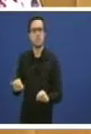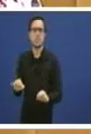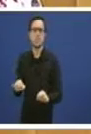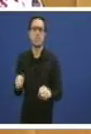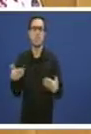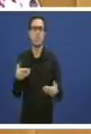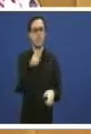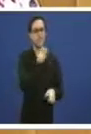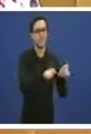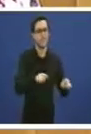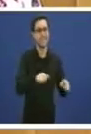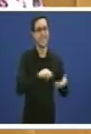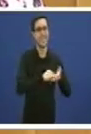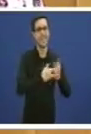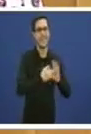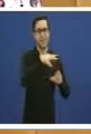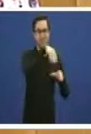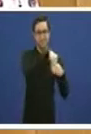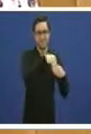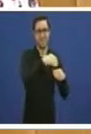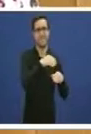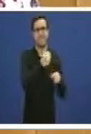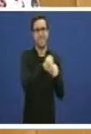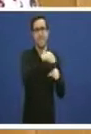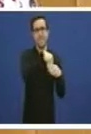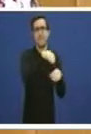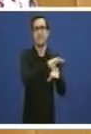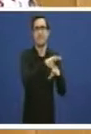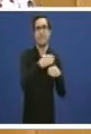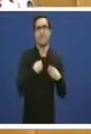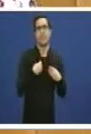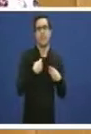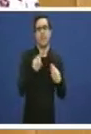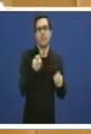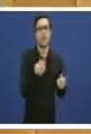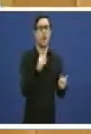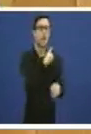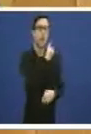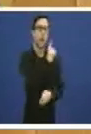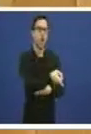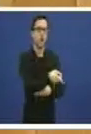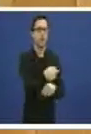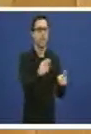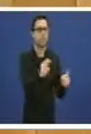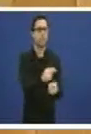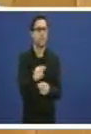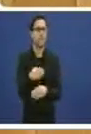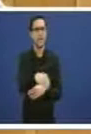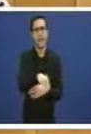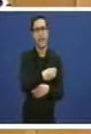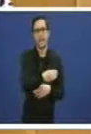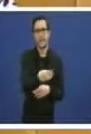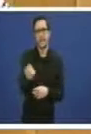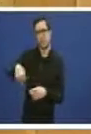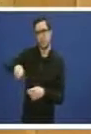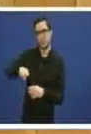recibe a orden de reactivar por sistema, por defecto, todas as tarxetas que vostedes desactivaron.